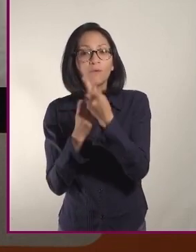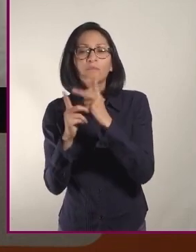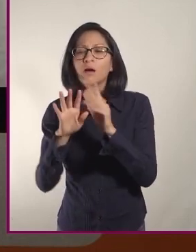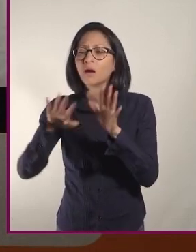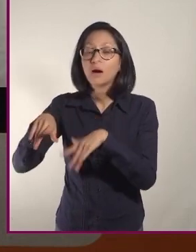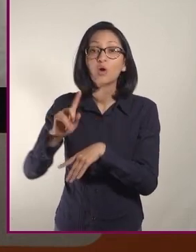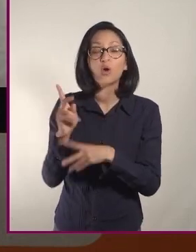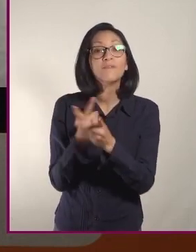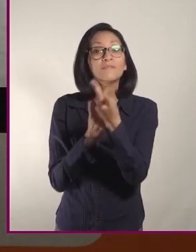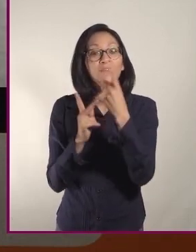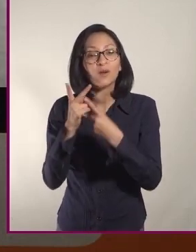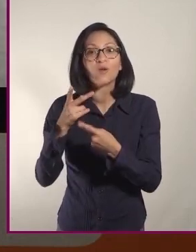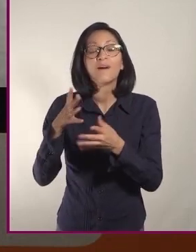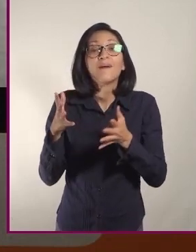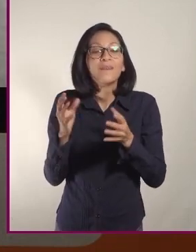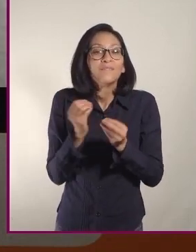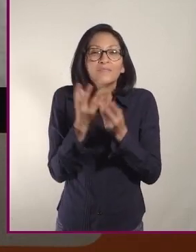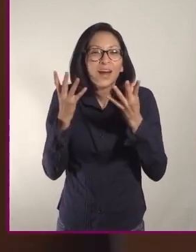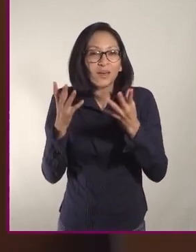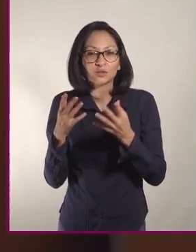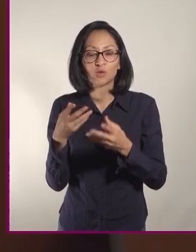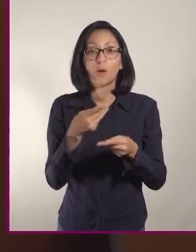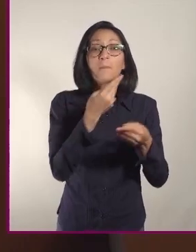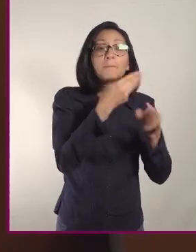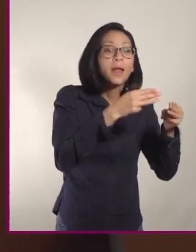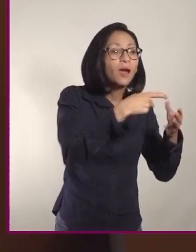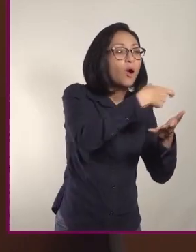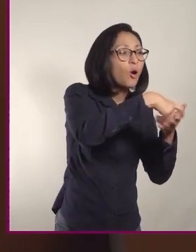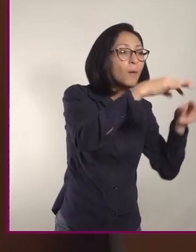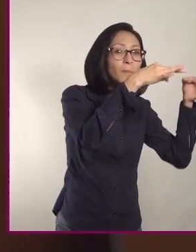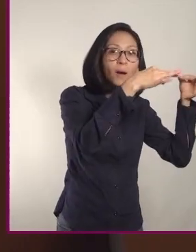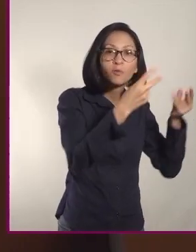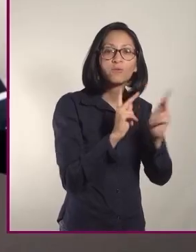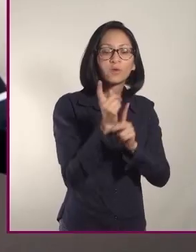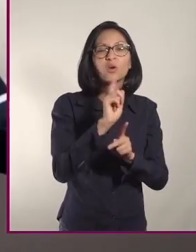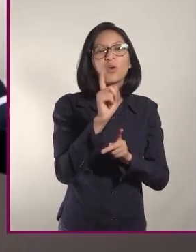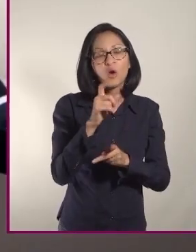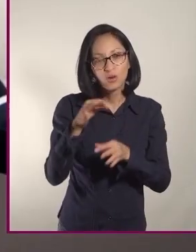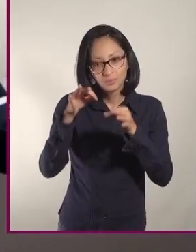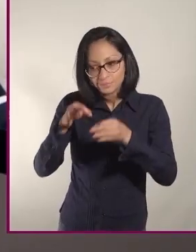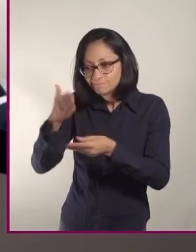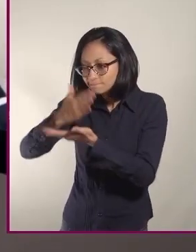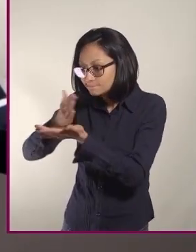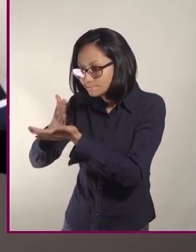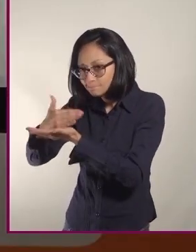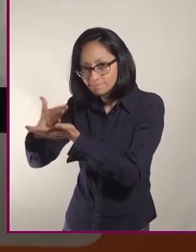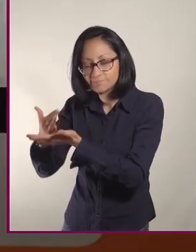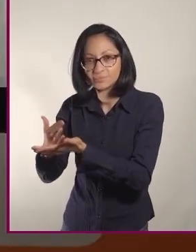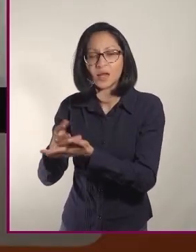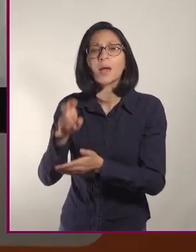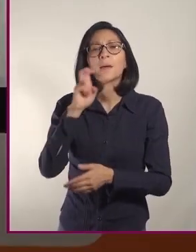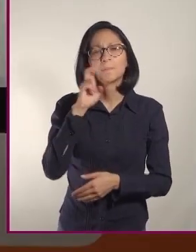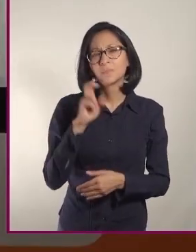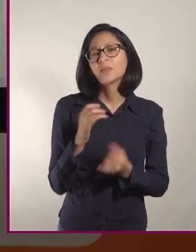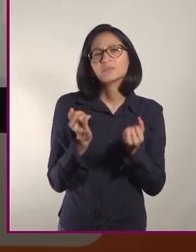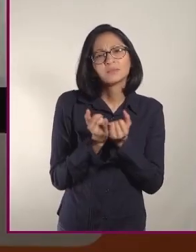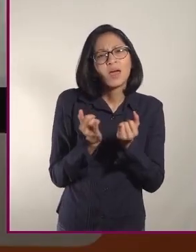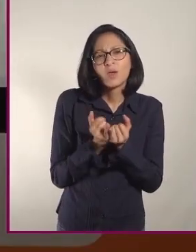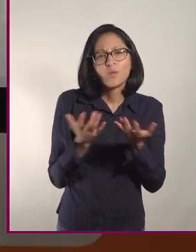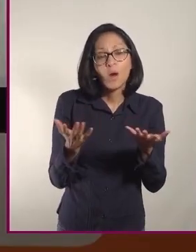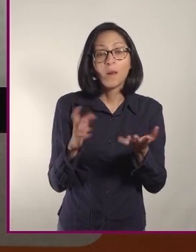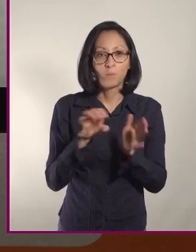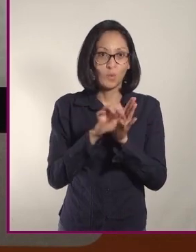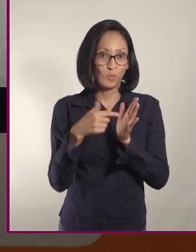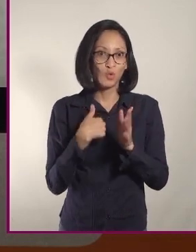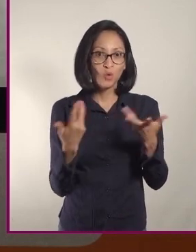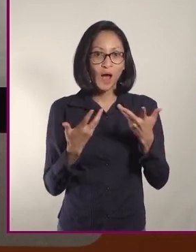No una salsa precomprada en el supermercado. En cuanto a las pizzas, pues yo creo que es algo parecido. Si nosotros hacemos nuestra salsa de